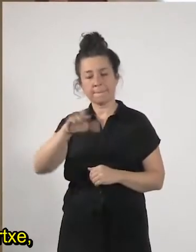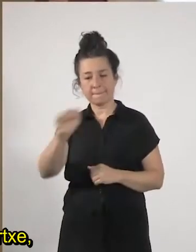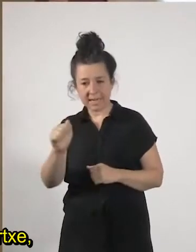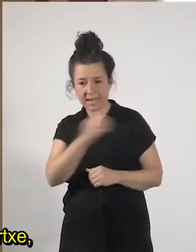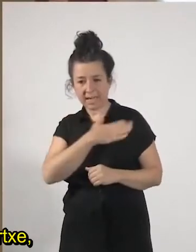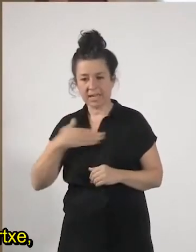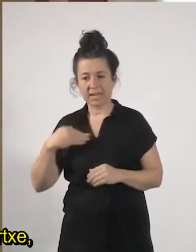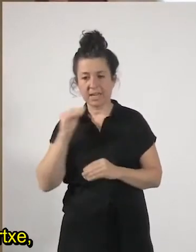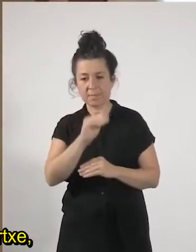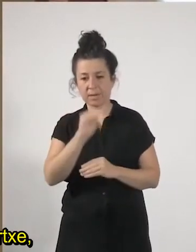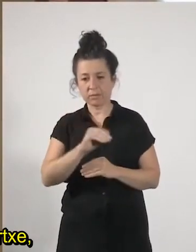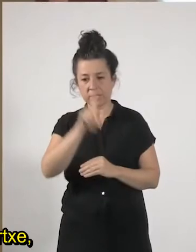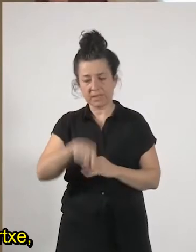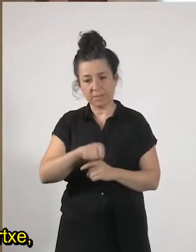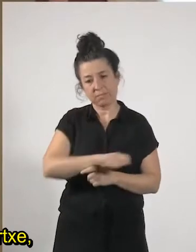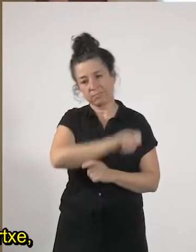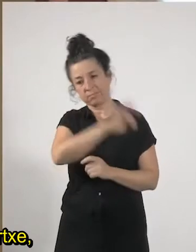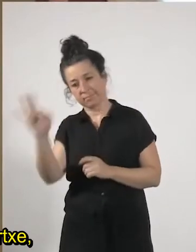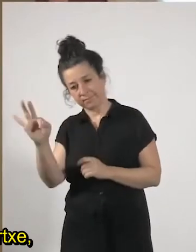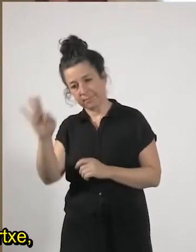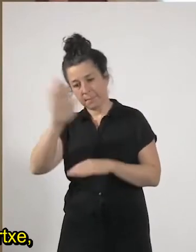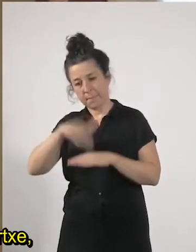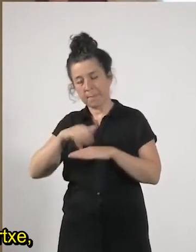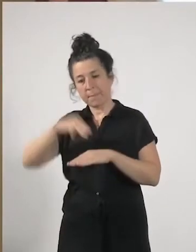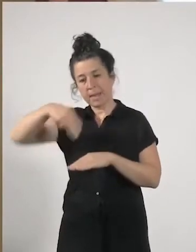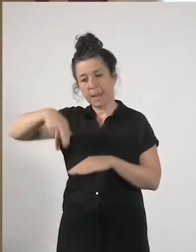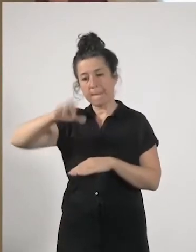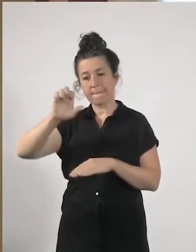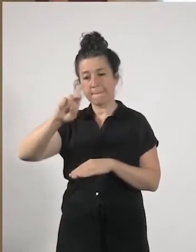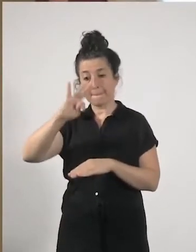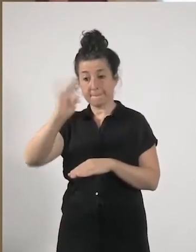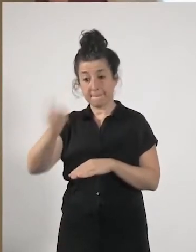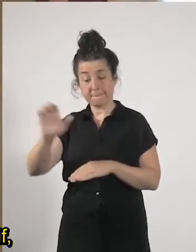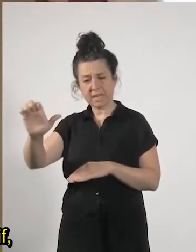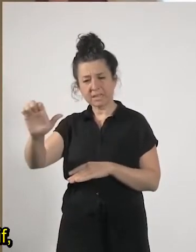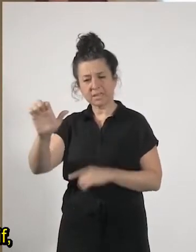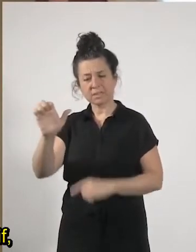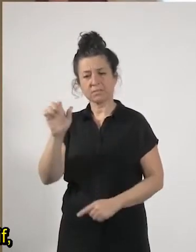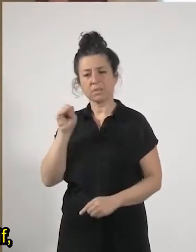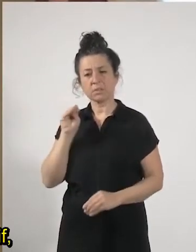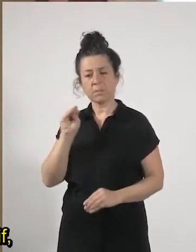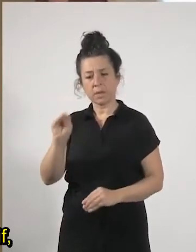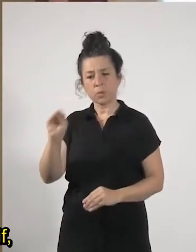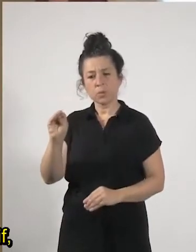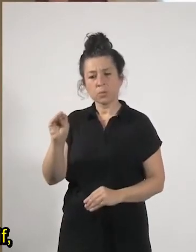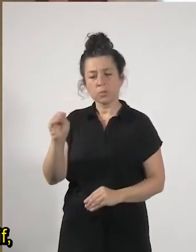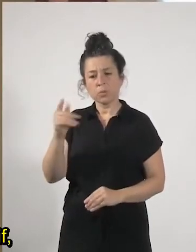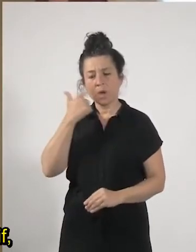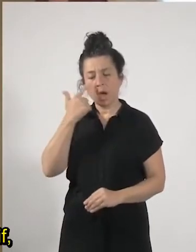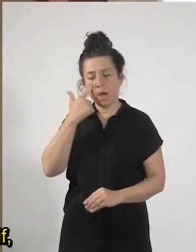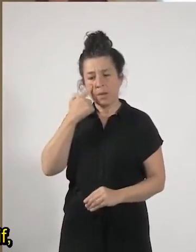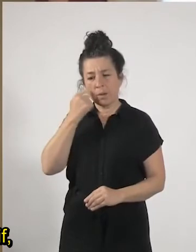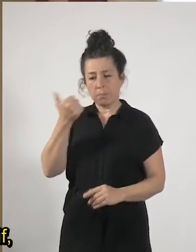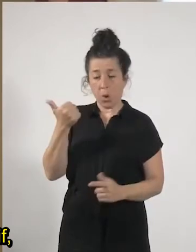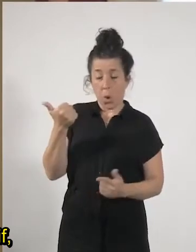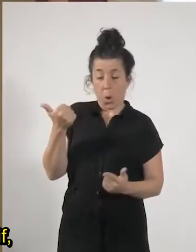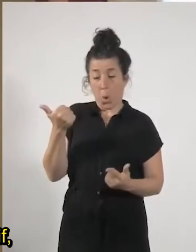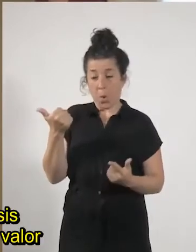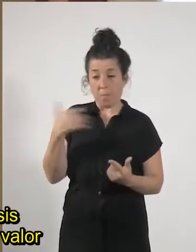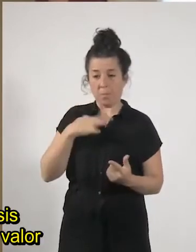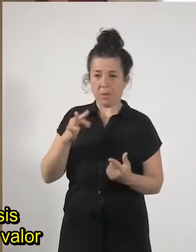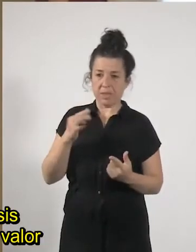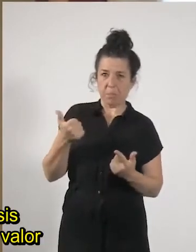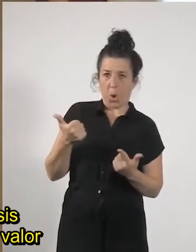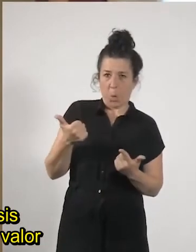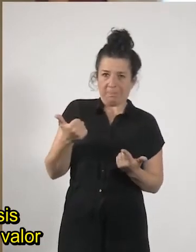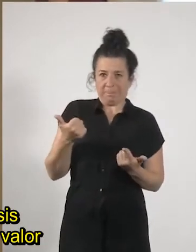extensible la misma pregunta también para Merche si tal vez os voy a sonar un tanto naif